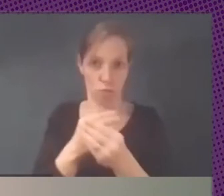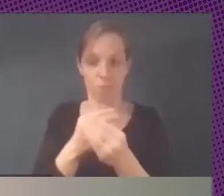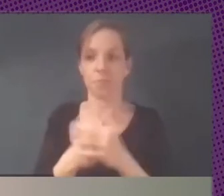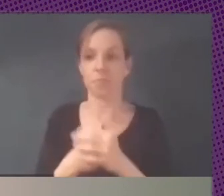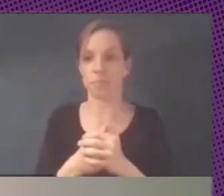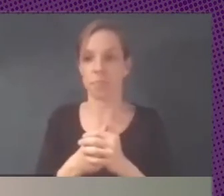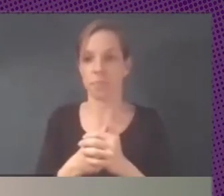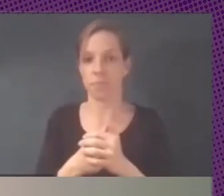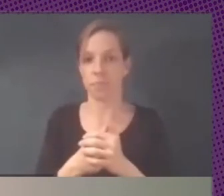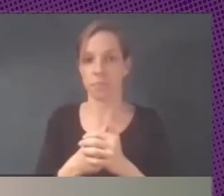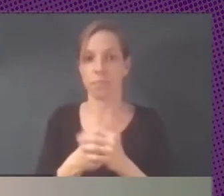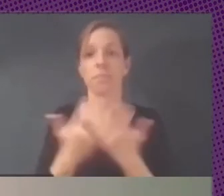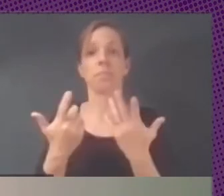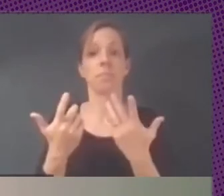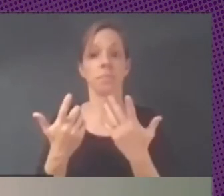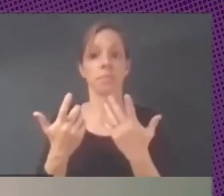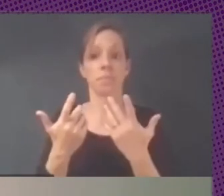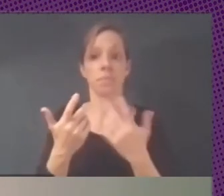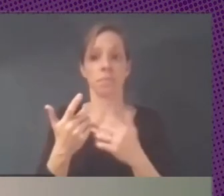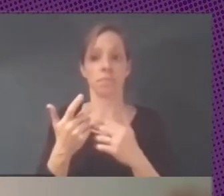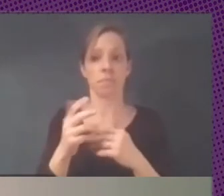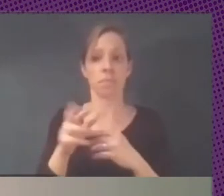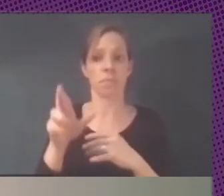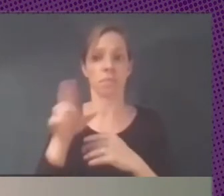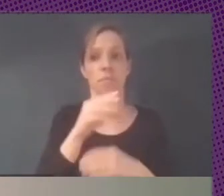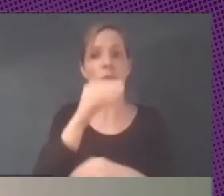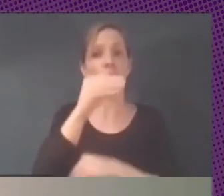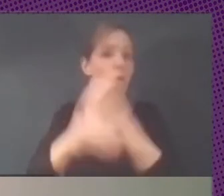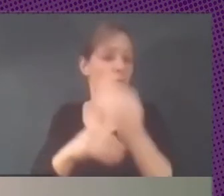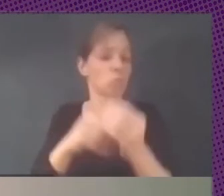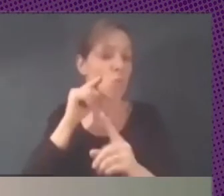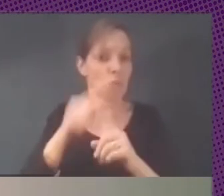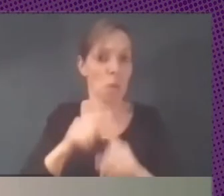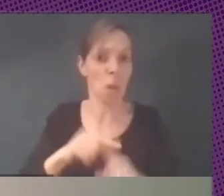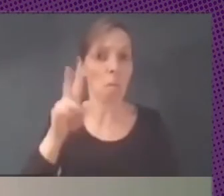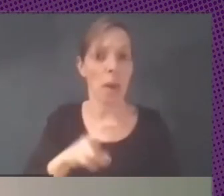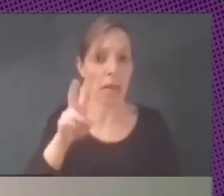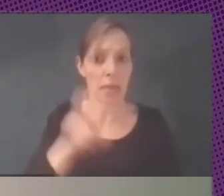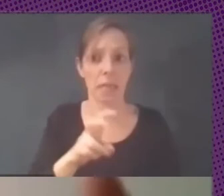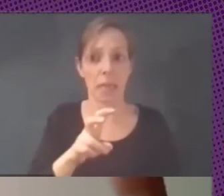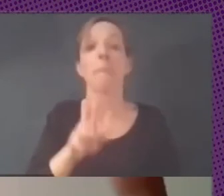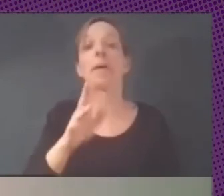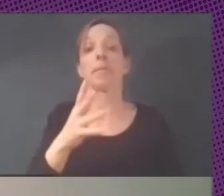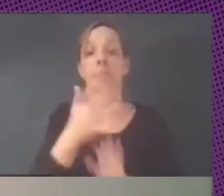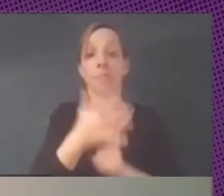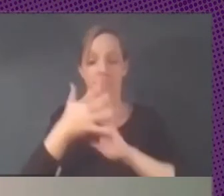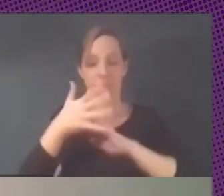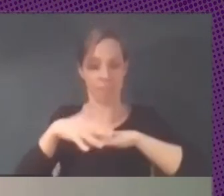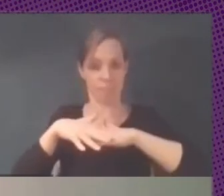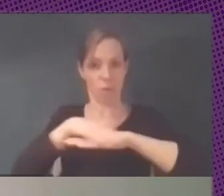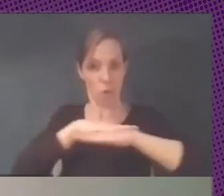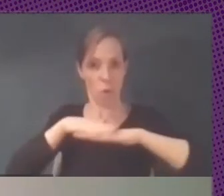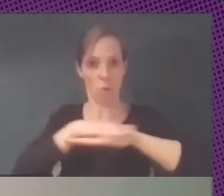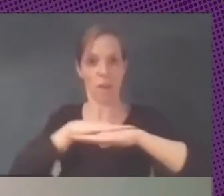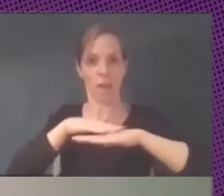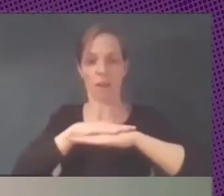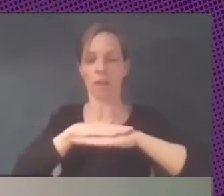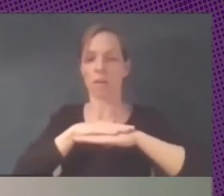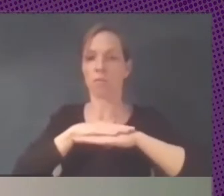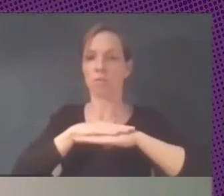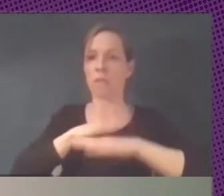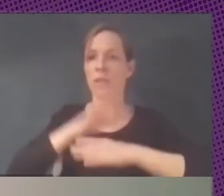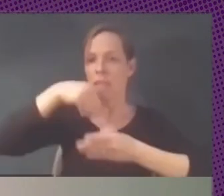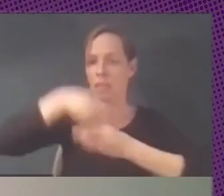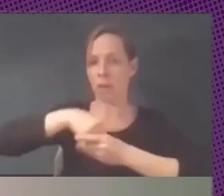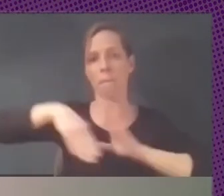la comunidad el reuso se da naturalmente por un formato de comunidad práctica ¿verdad? pero cuando hablamos de gobierno que tiene pautas tiene programas